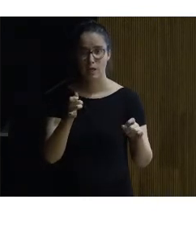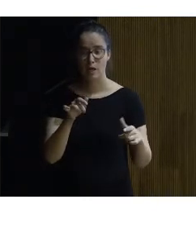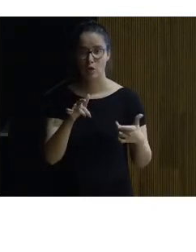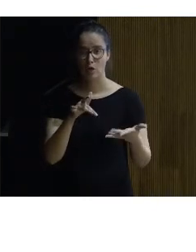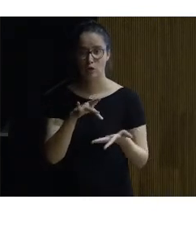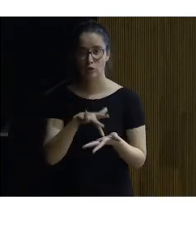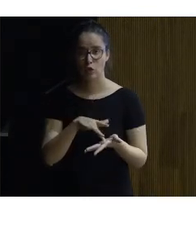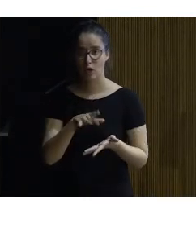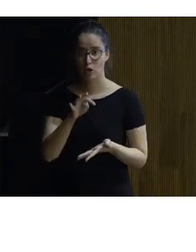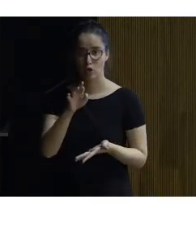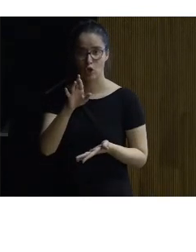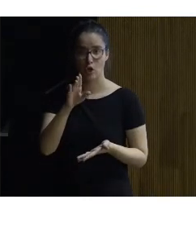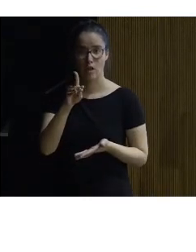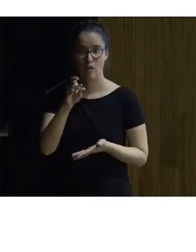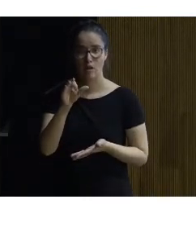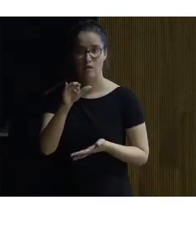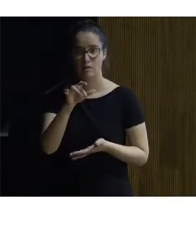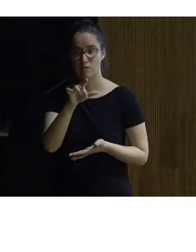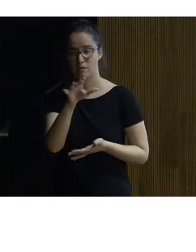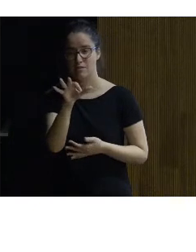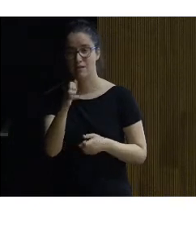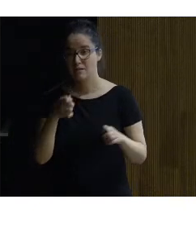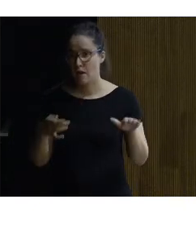nos pasó en Tordesillas el acceso